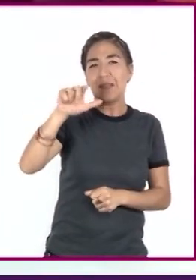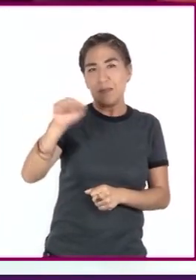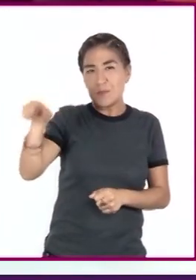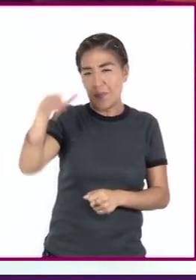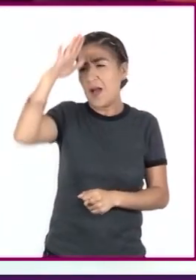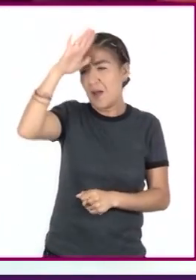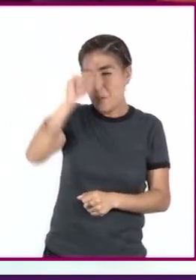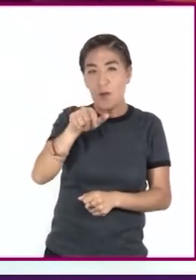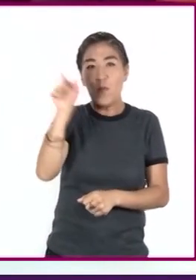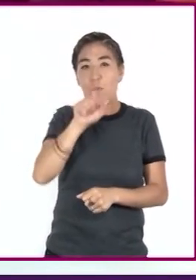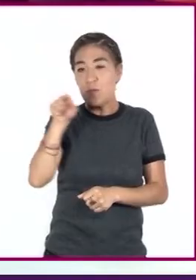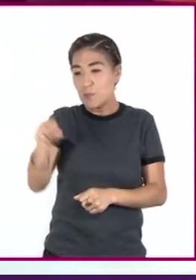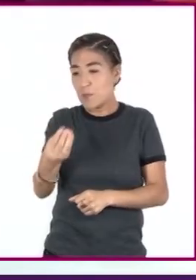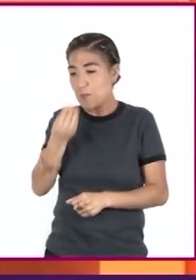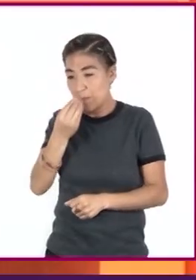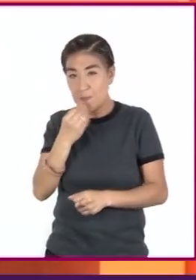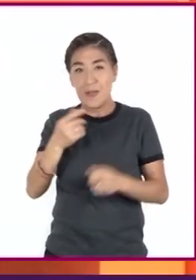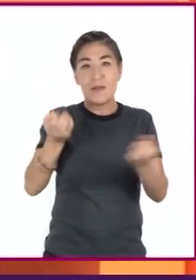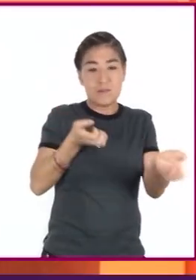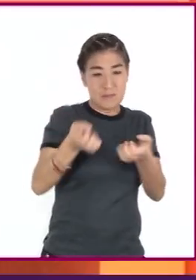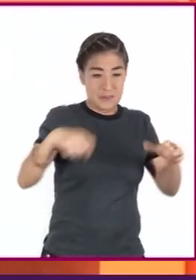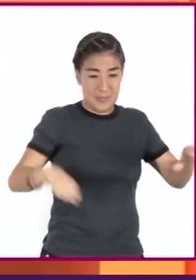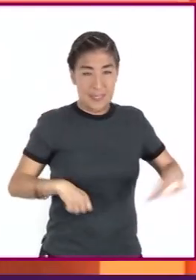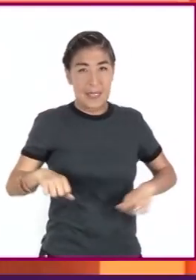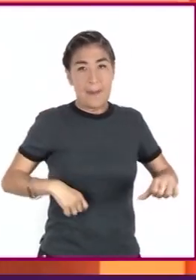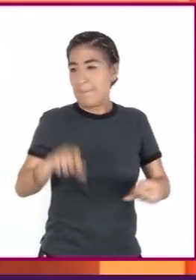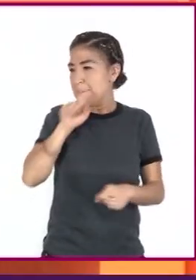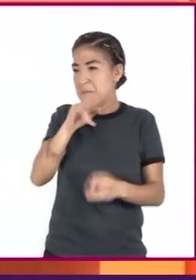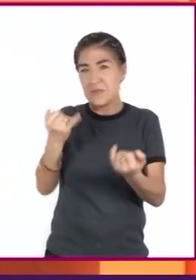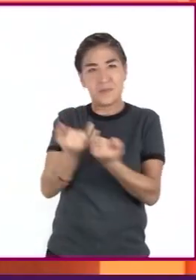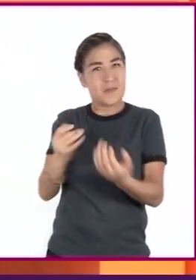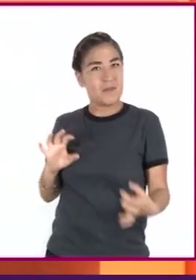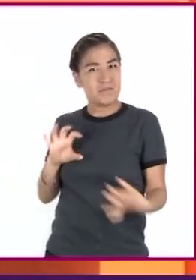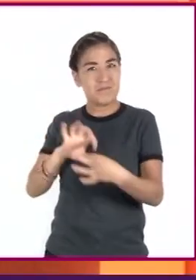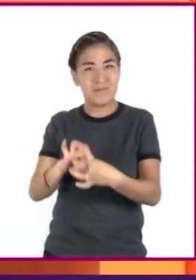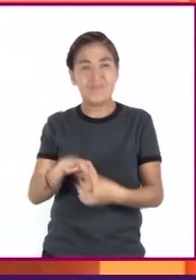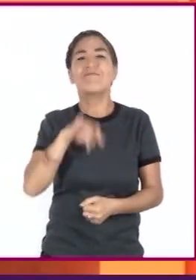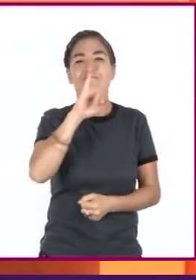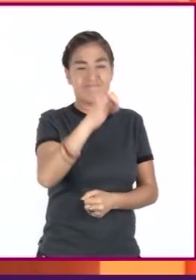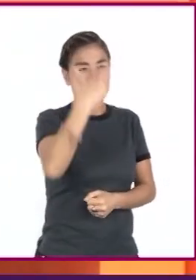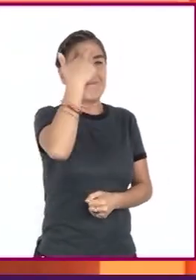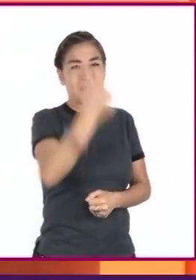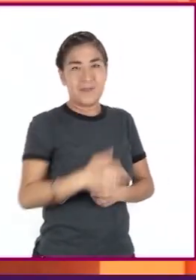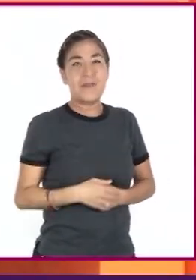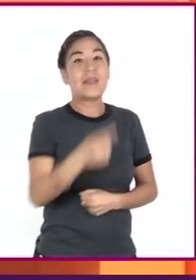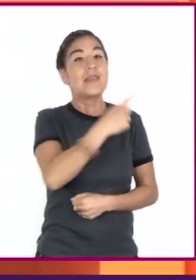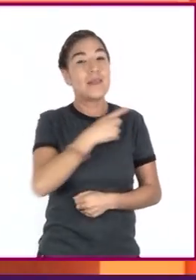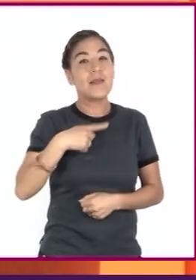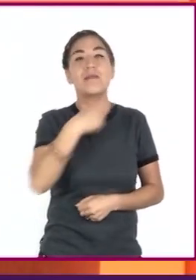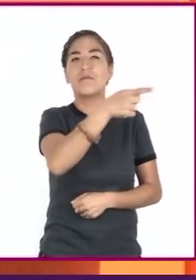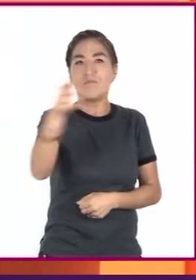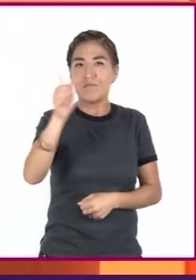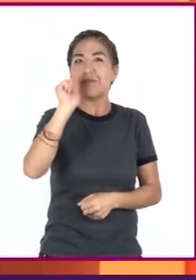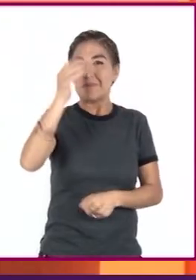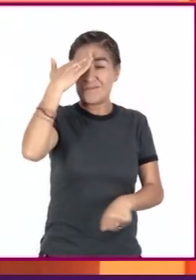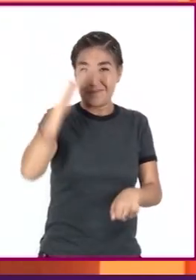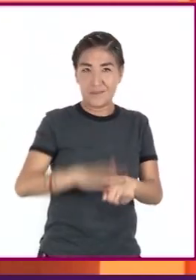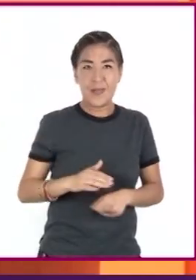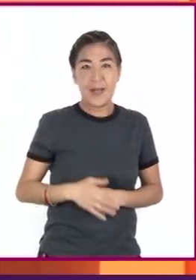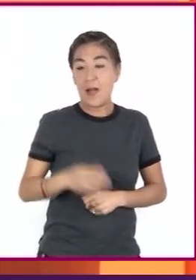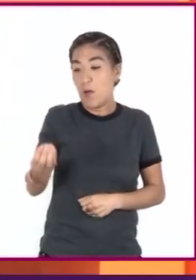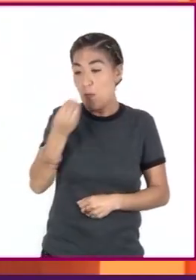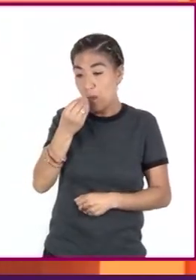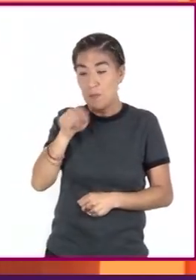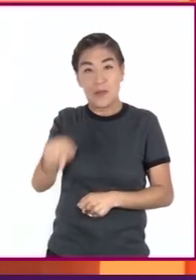que alimentación y actividad física van de la mano? Totalmente. Debemos recordar que los alimentos están